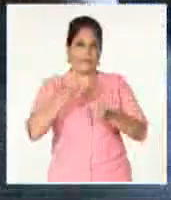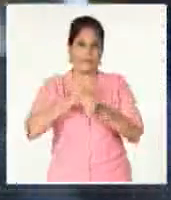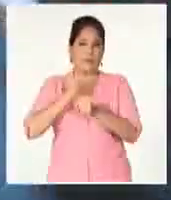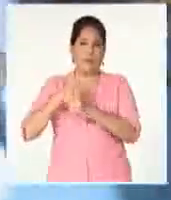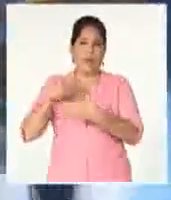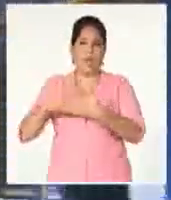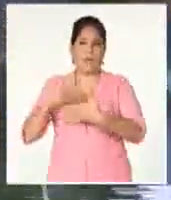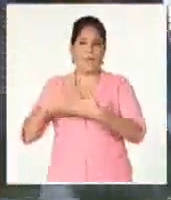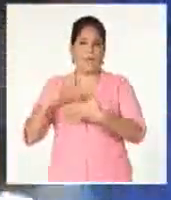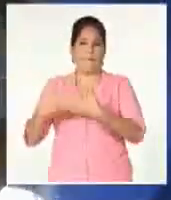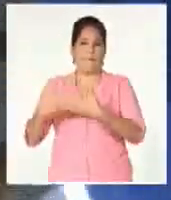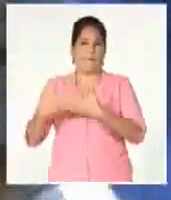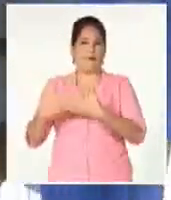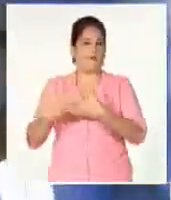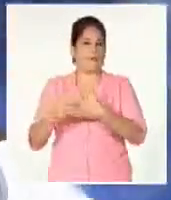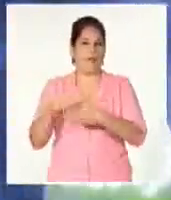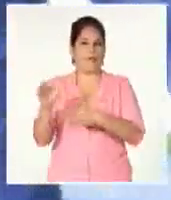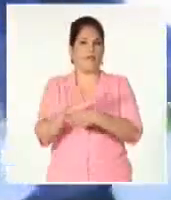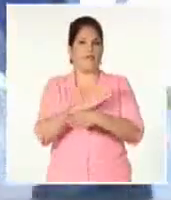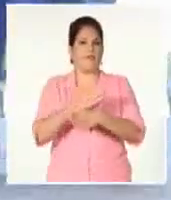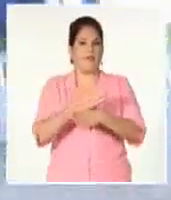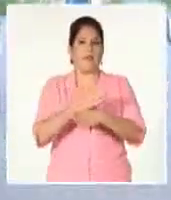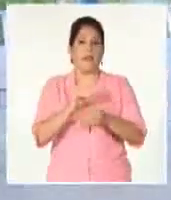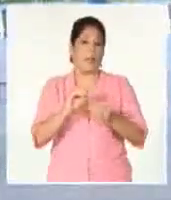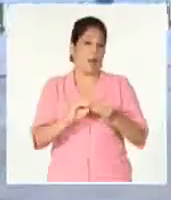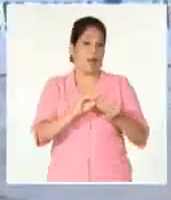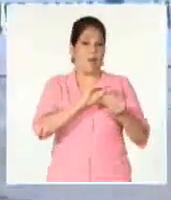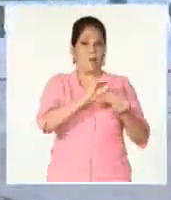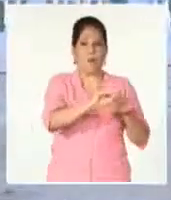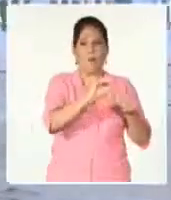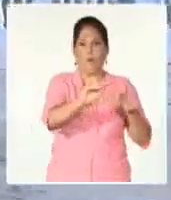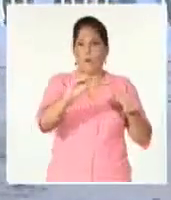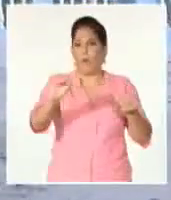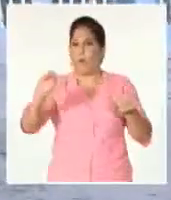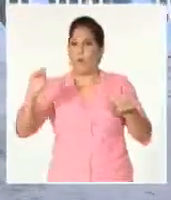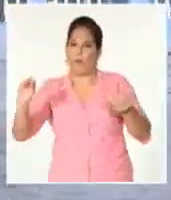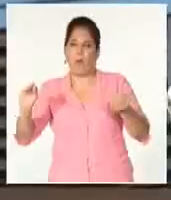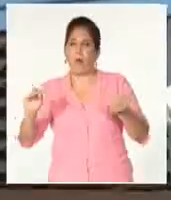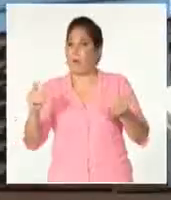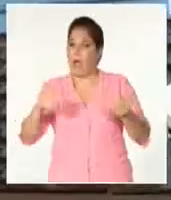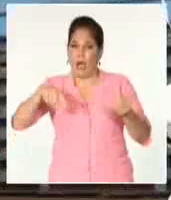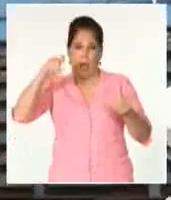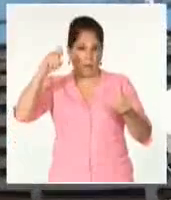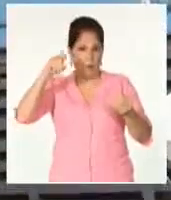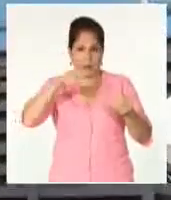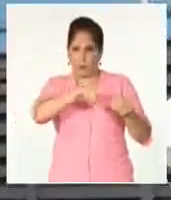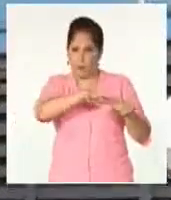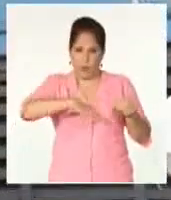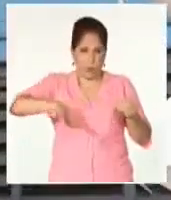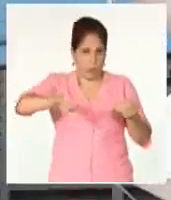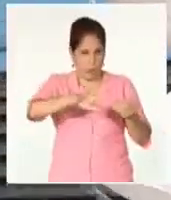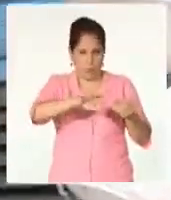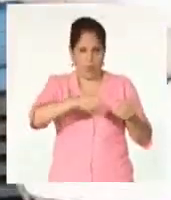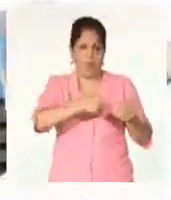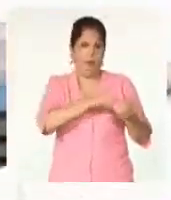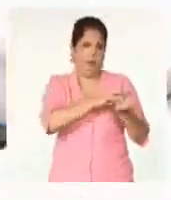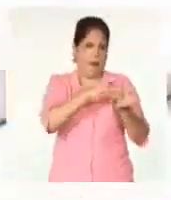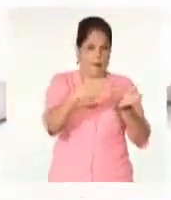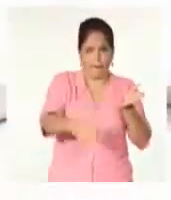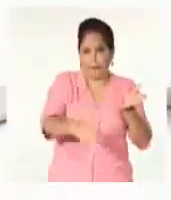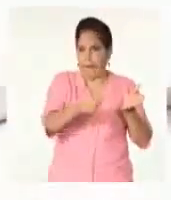empresas mayoristas, por lograr situar los productos disponibles de la forma más inmediata posible en toda la red minorista,